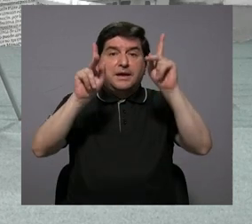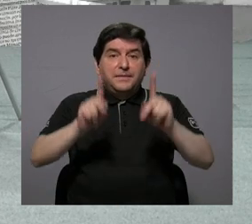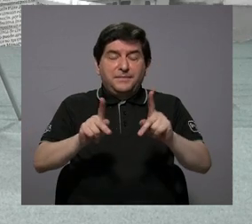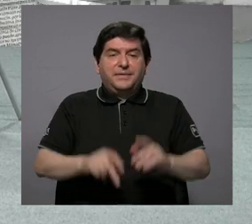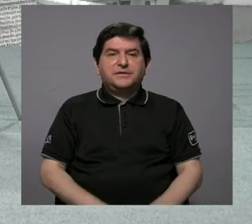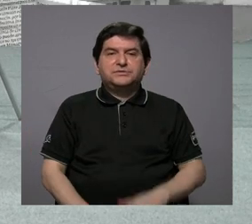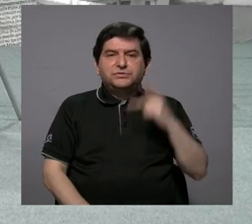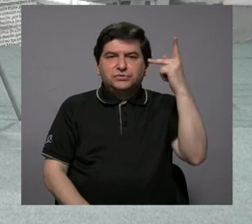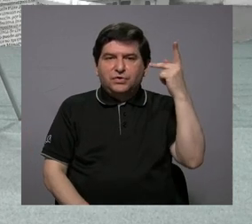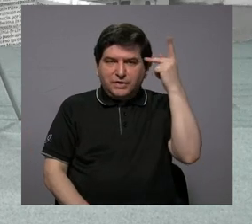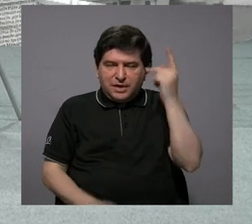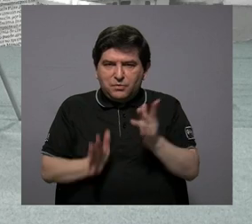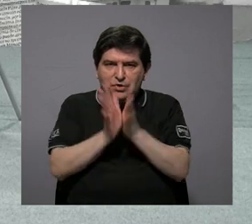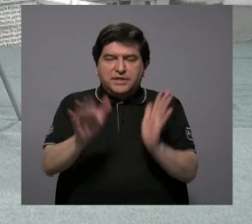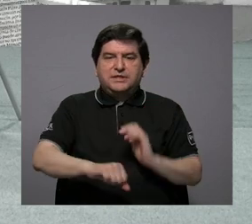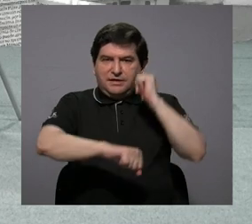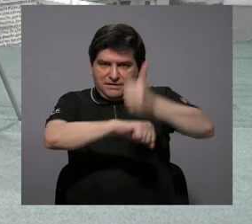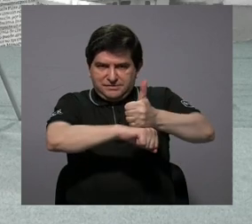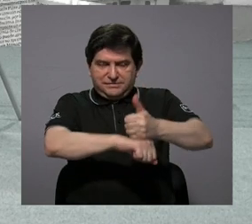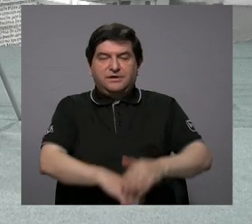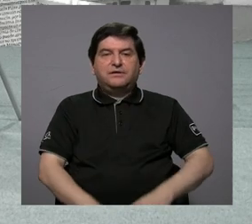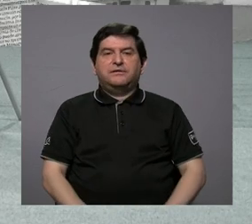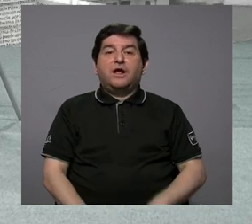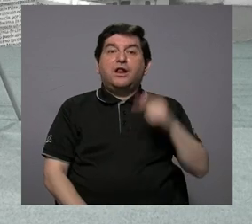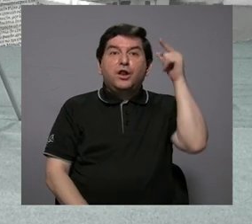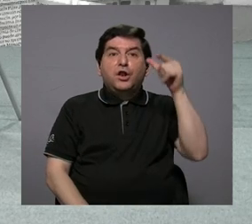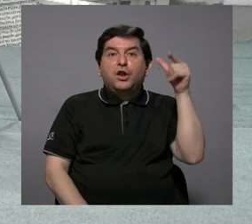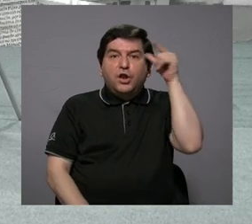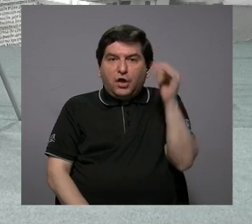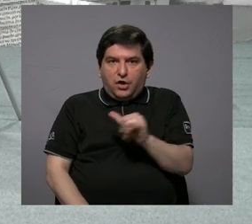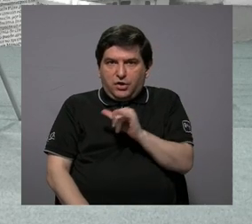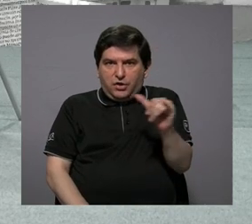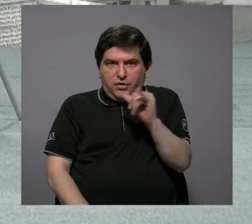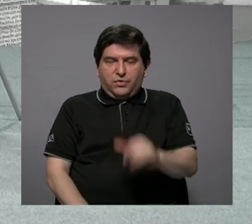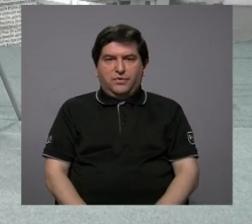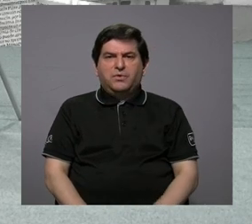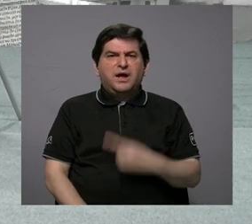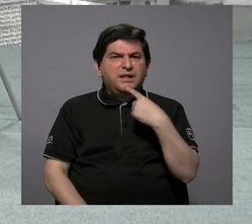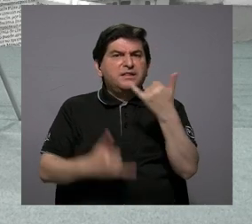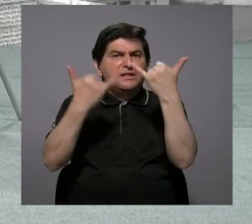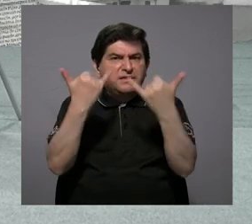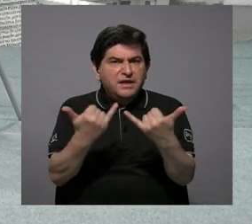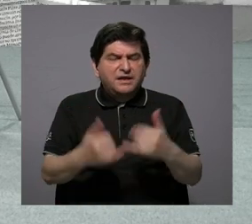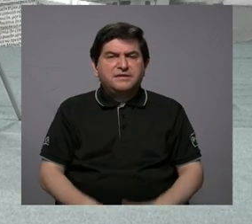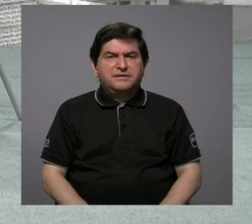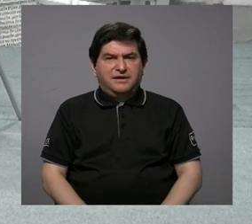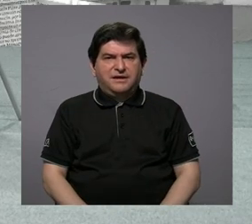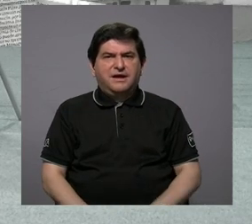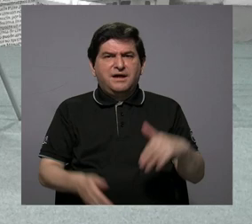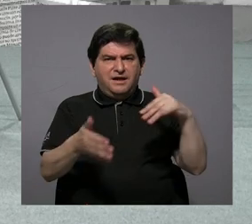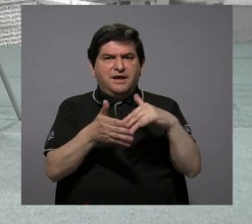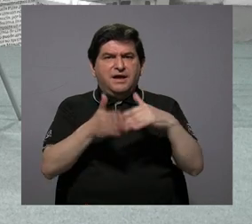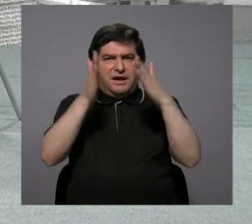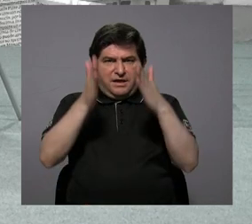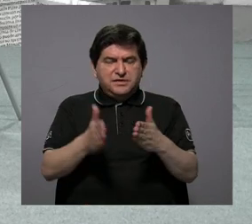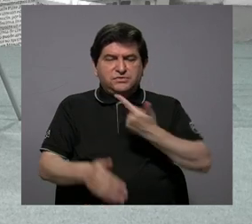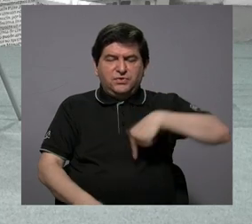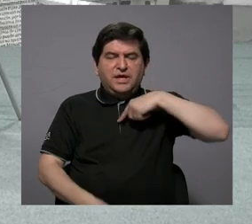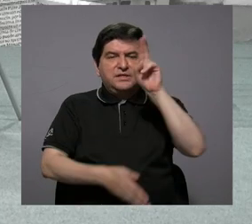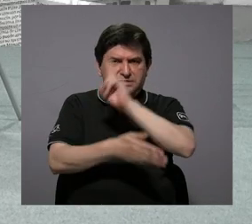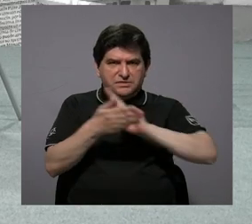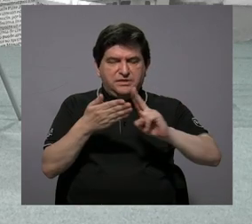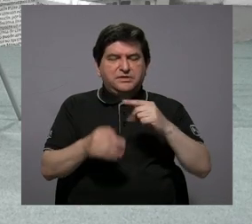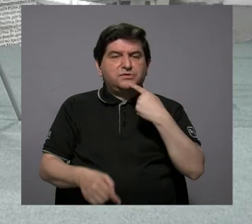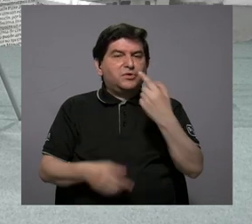la gente que está haciendo política pública, ¿verdad? Y bueno, pues obviamente también, creo que ya mencioné, los estudiantes de